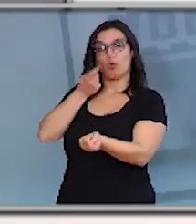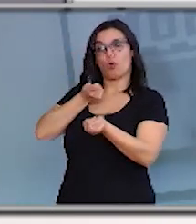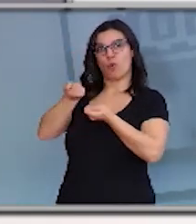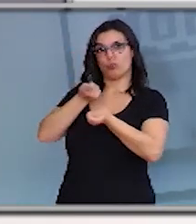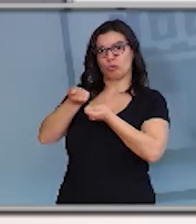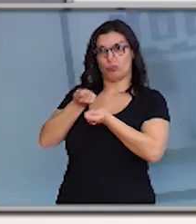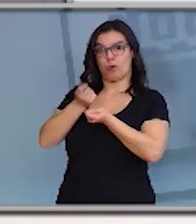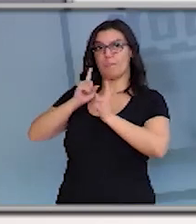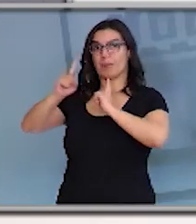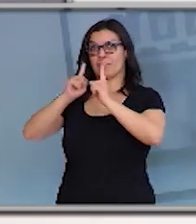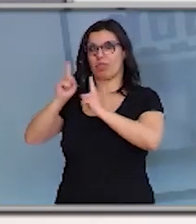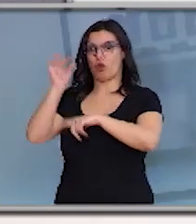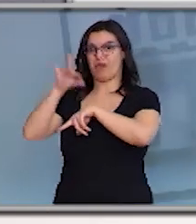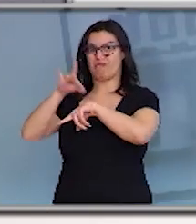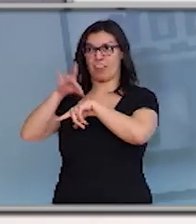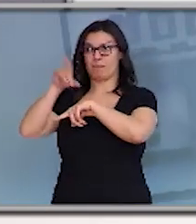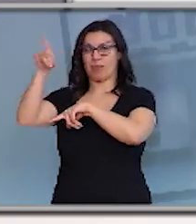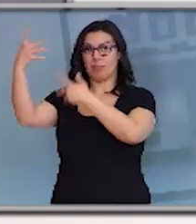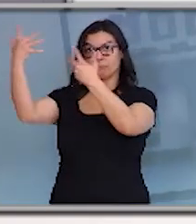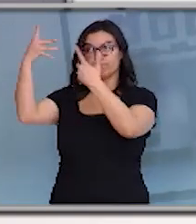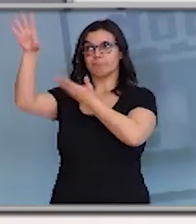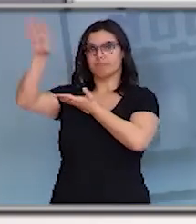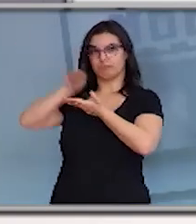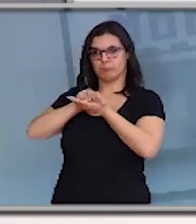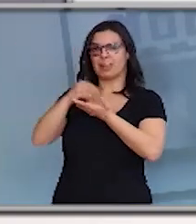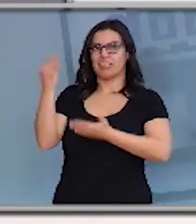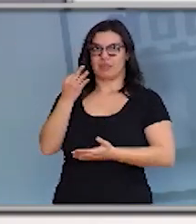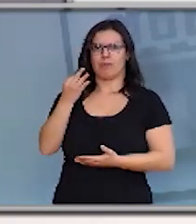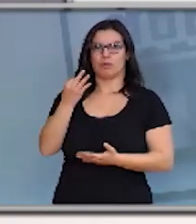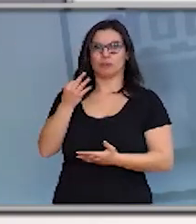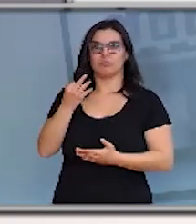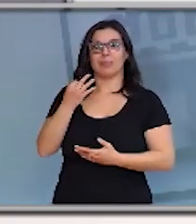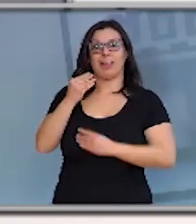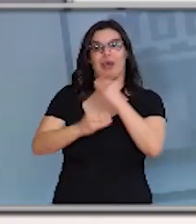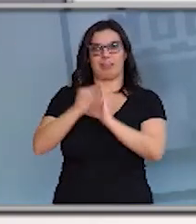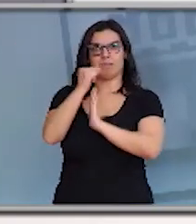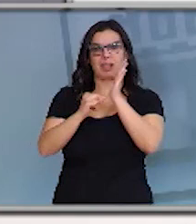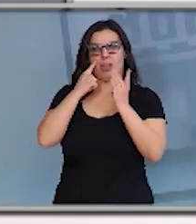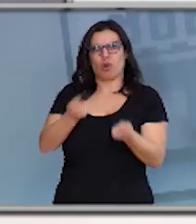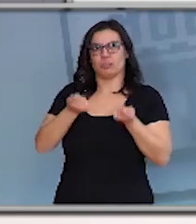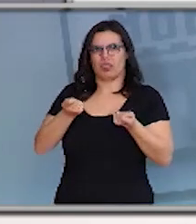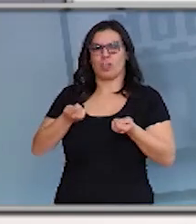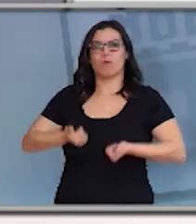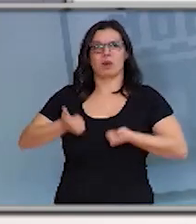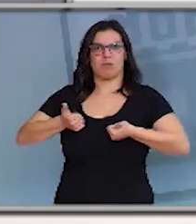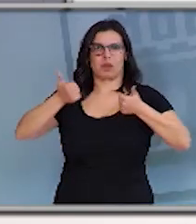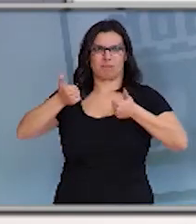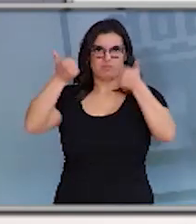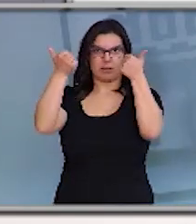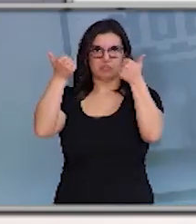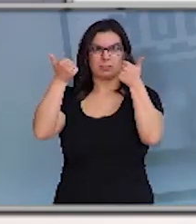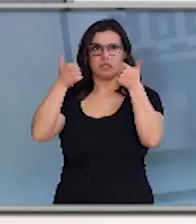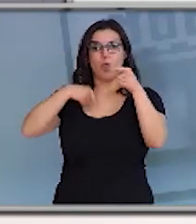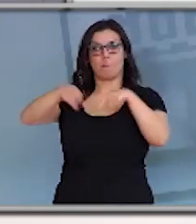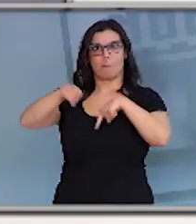Enfermedades, é necessario incrementar as actuaciones de contención social, de reducción da